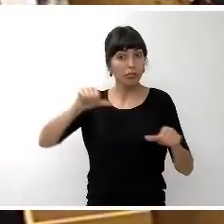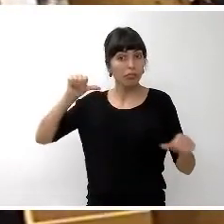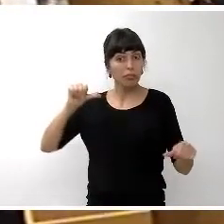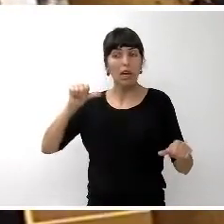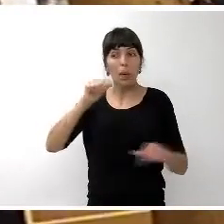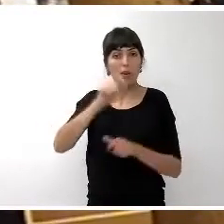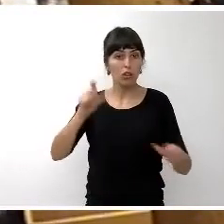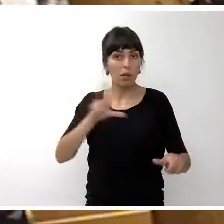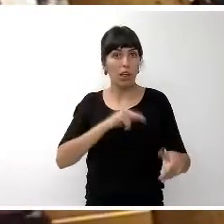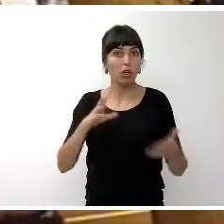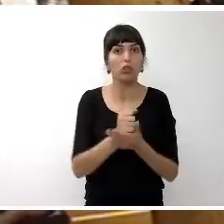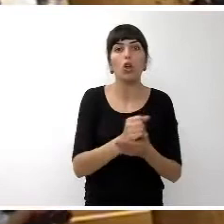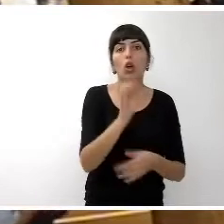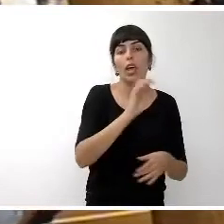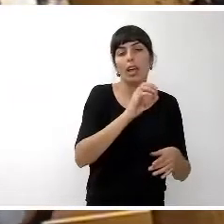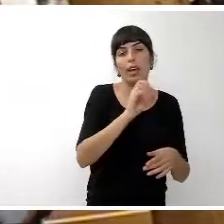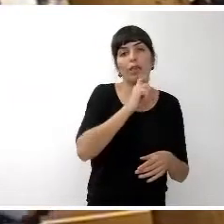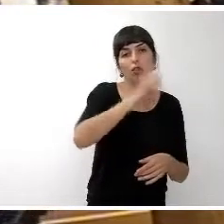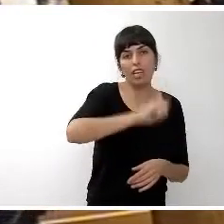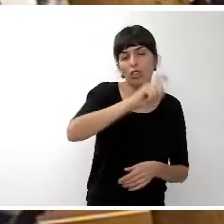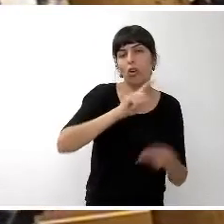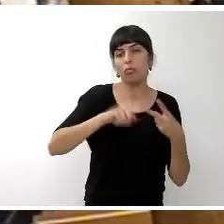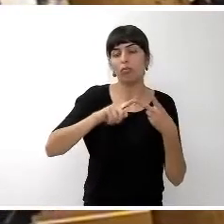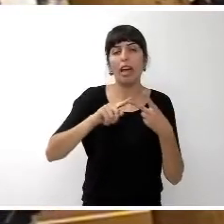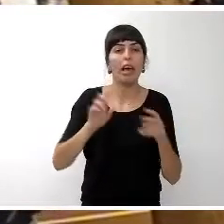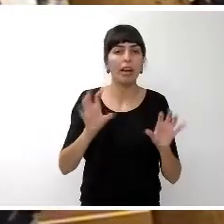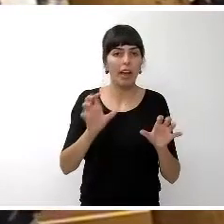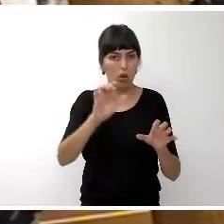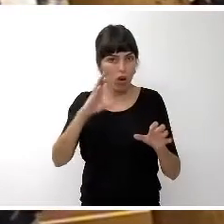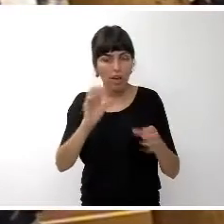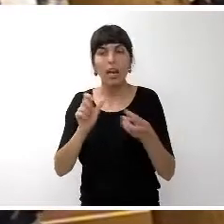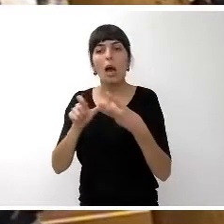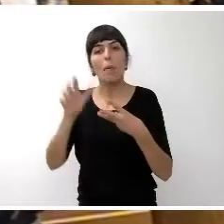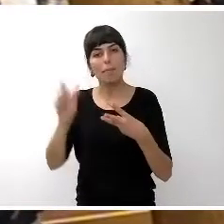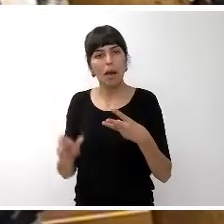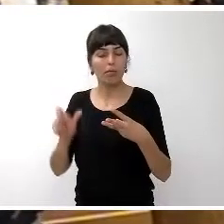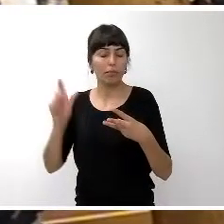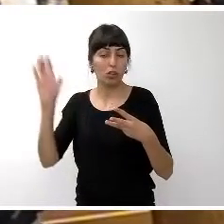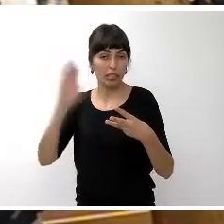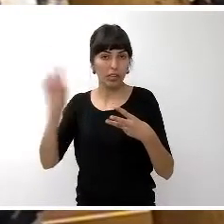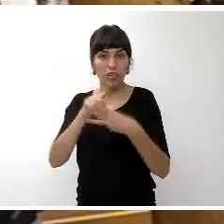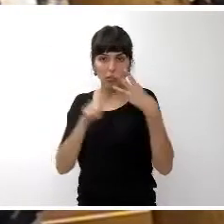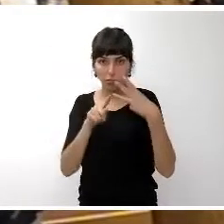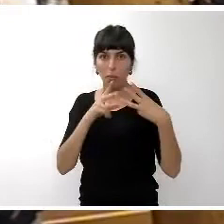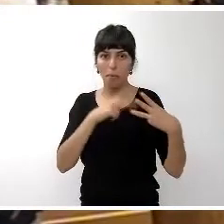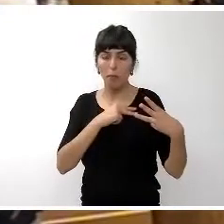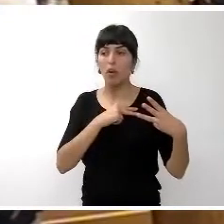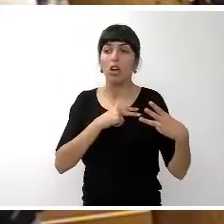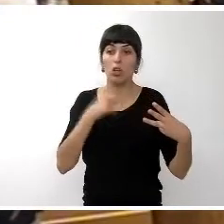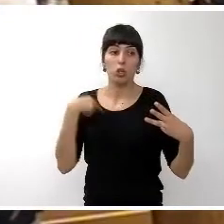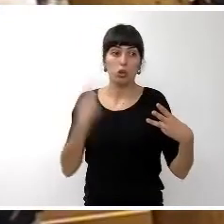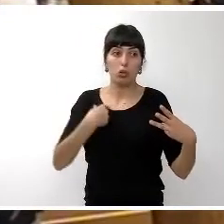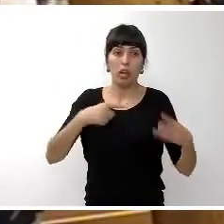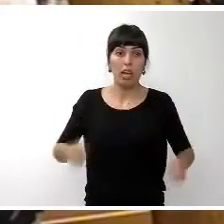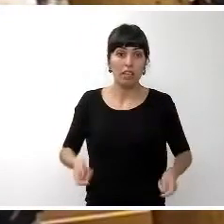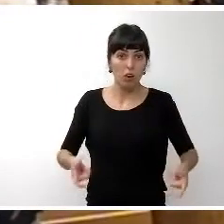los premiados, a Son Soles, Radio ECA, Stephen Hawking, entendemos que las proposiciones que se pueden hacer por otros partidos, lo que